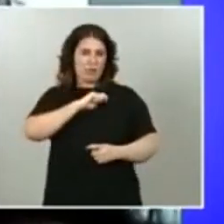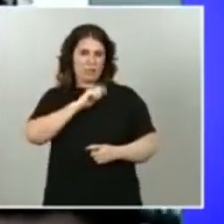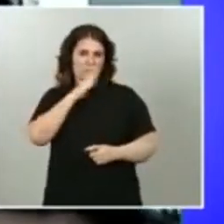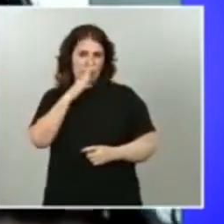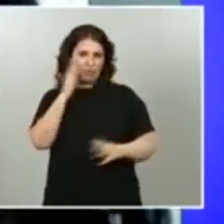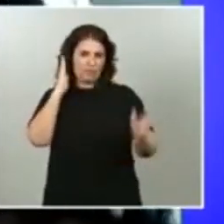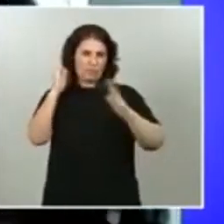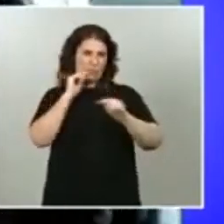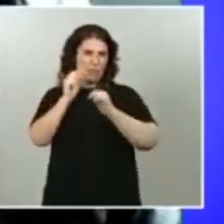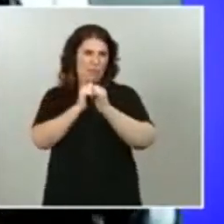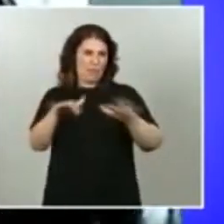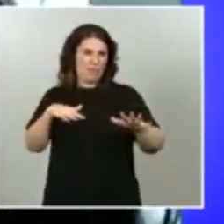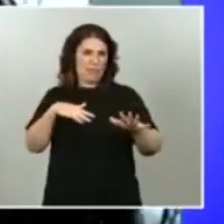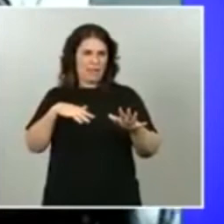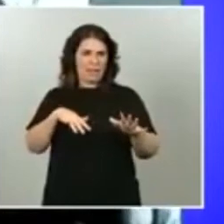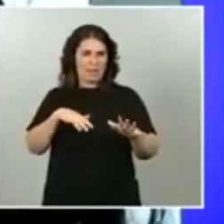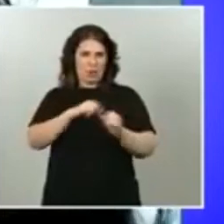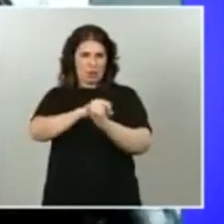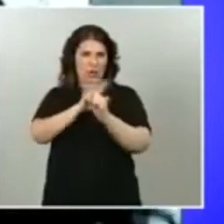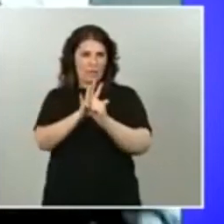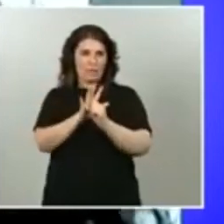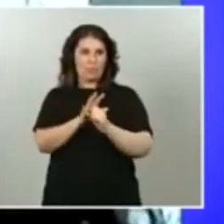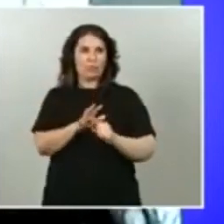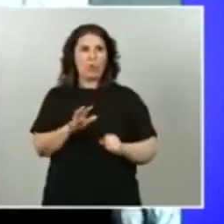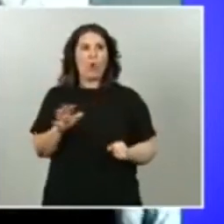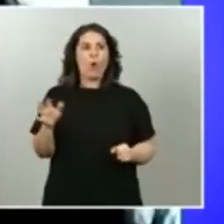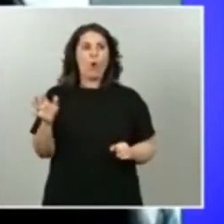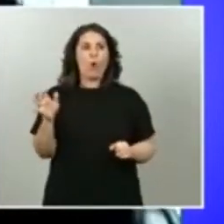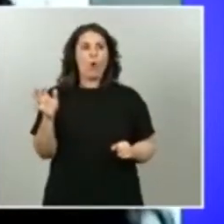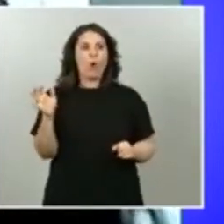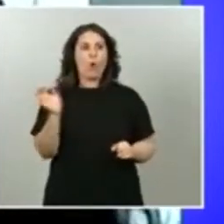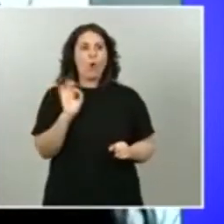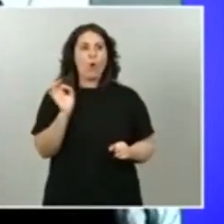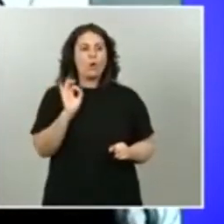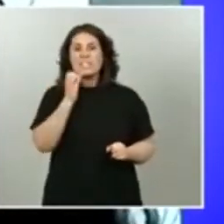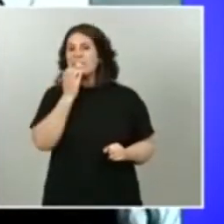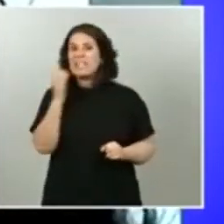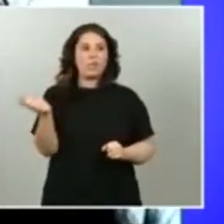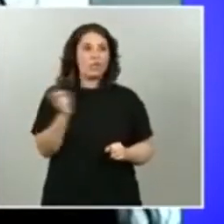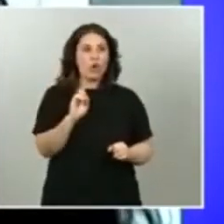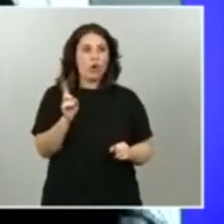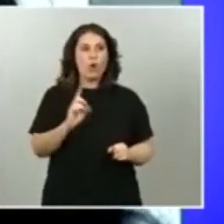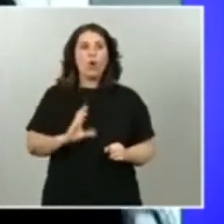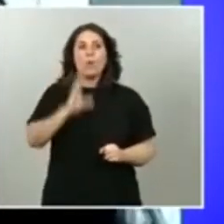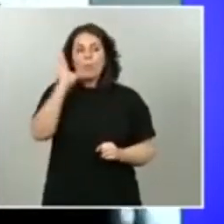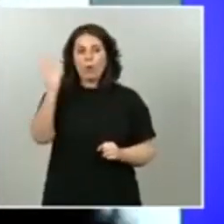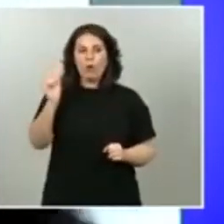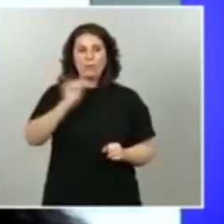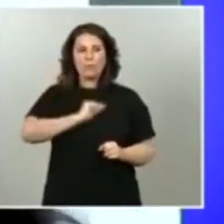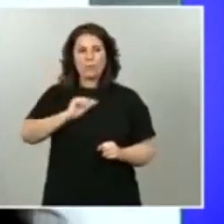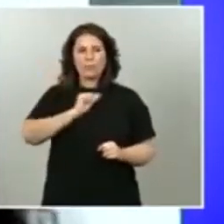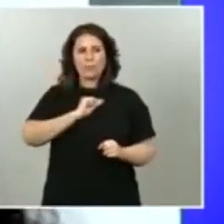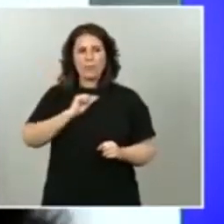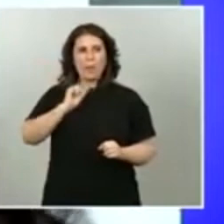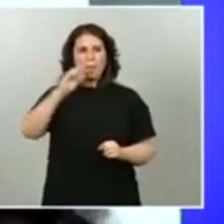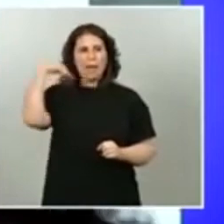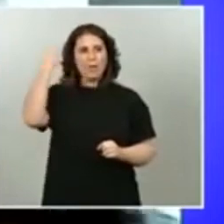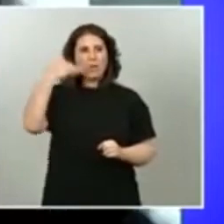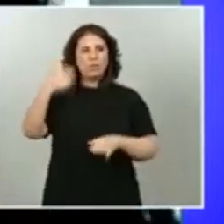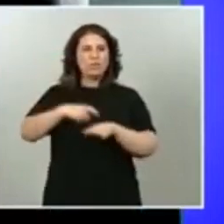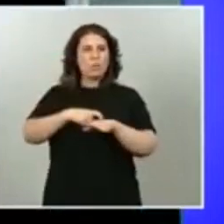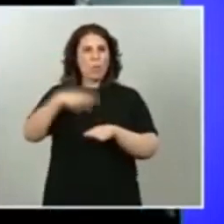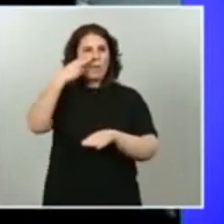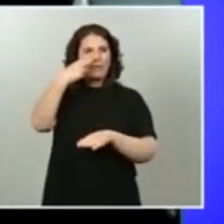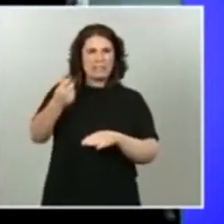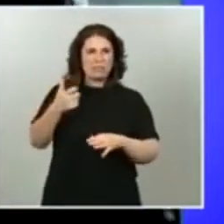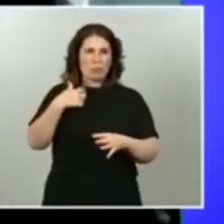o este viaje está descartado de no producirse se debe a malestar que genera en Marbeco este tipo de visitas luego